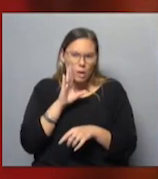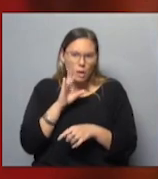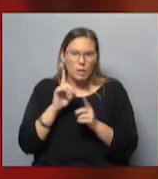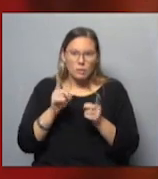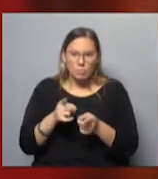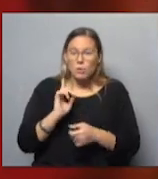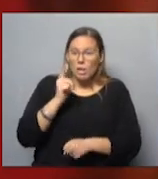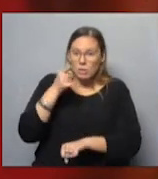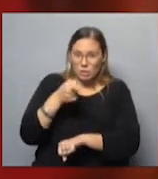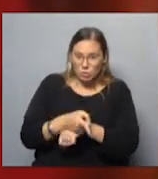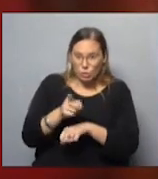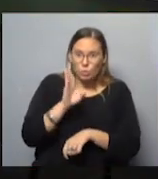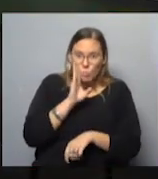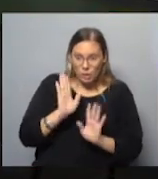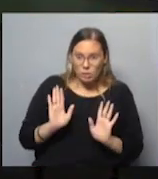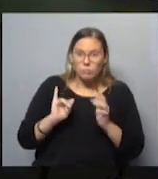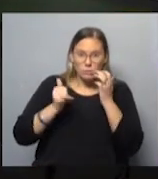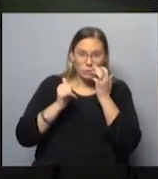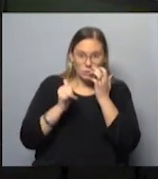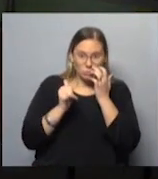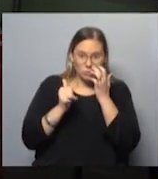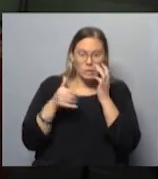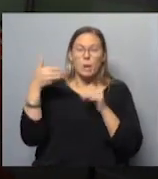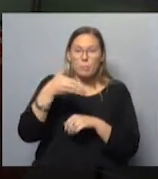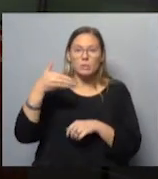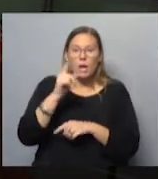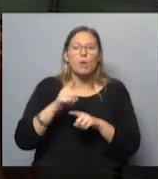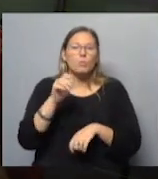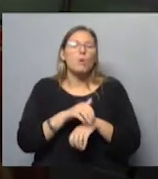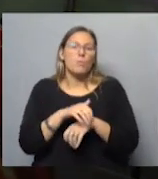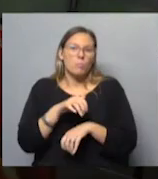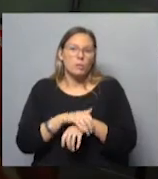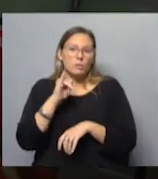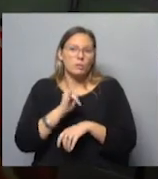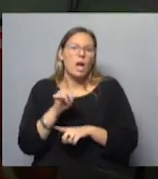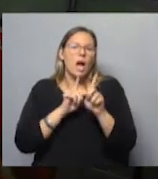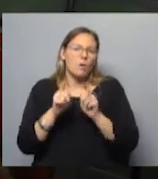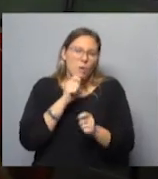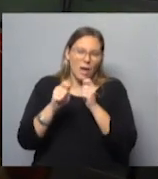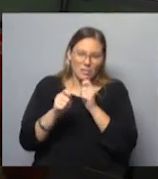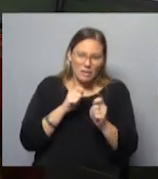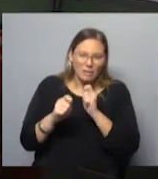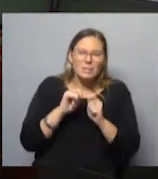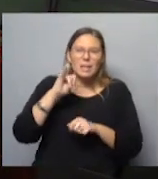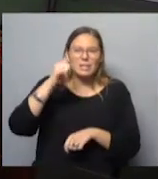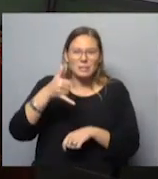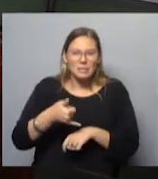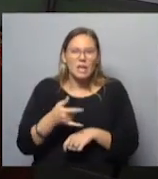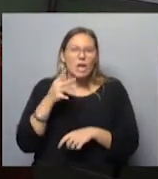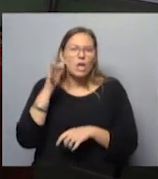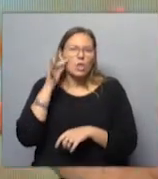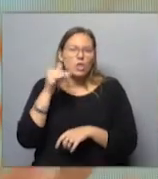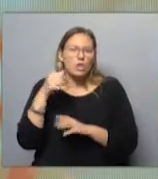y también fue una decisión de tu madre. Sí, ella participa en algunos momentos de algunas entrevistas y que tiene el